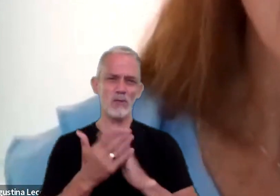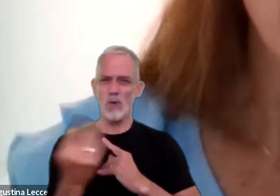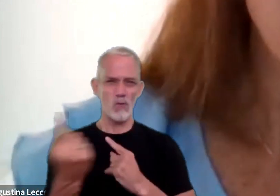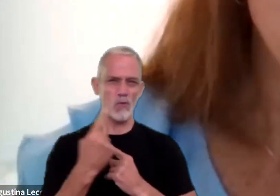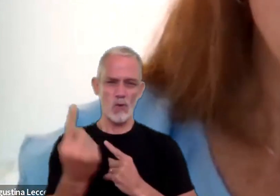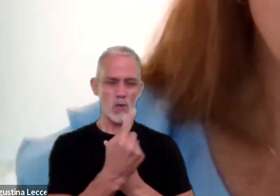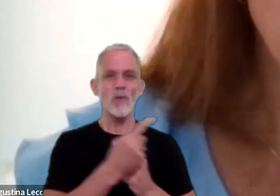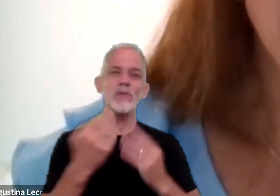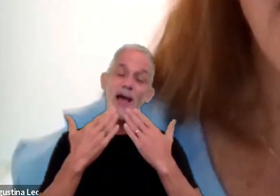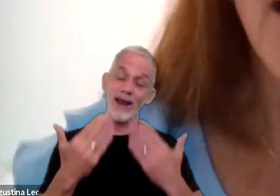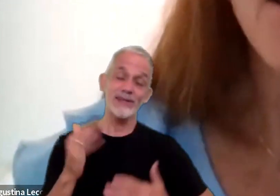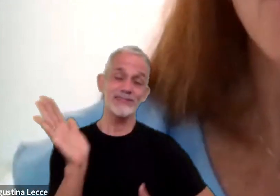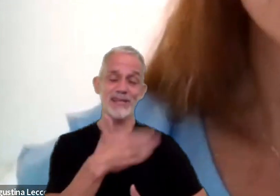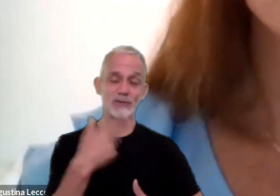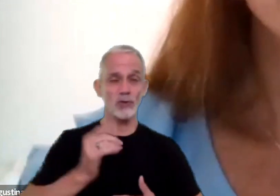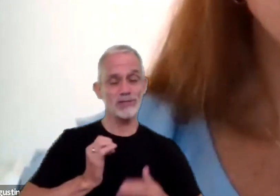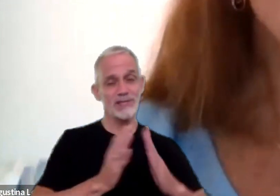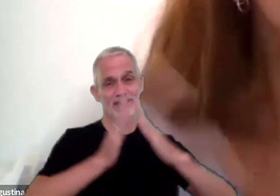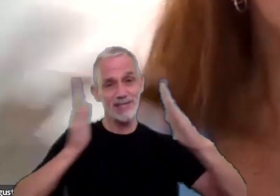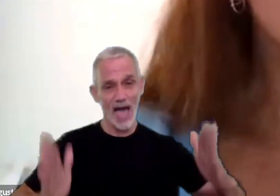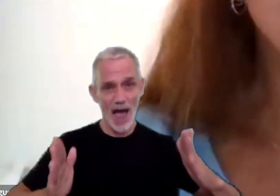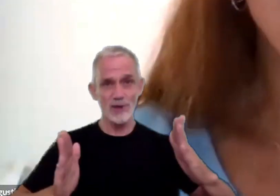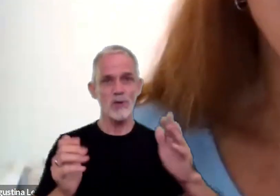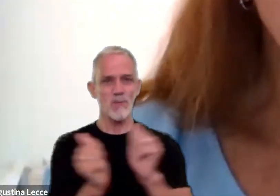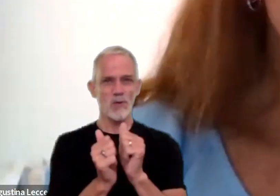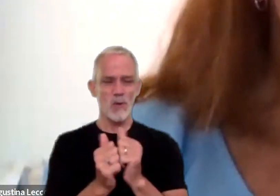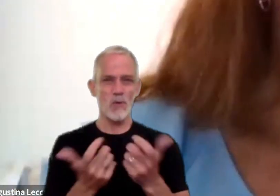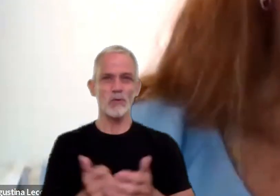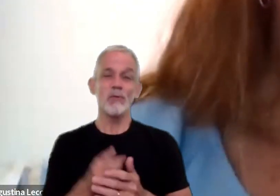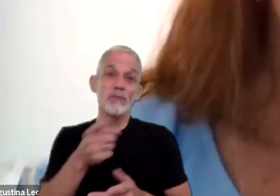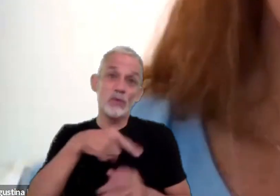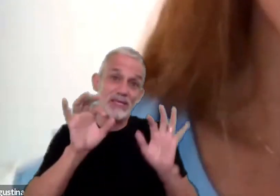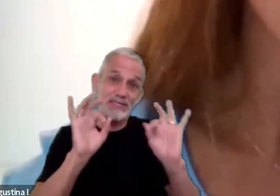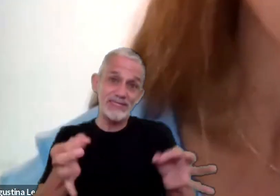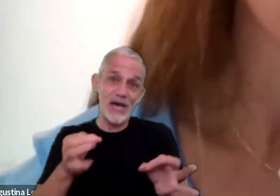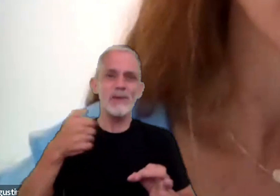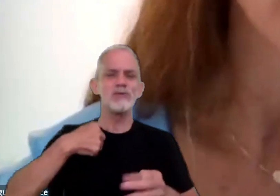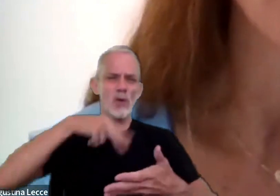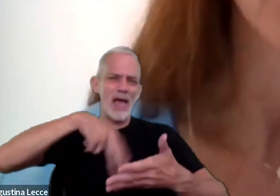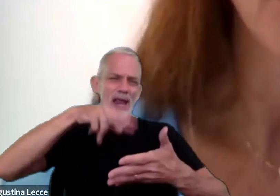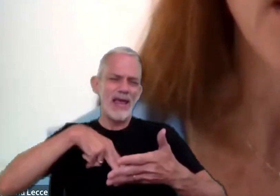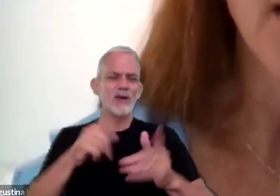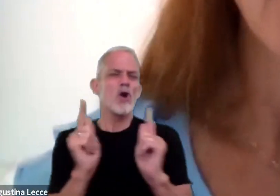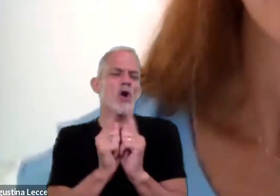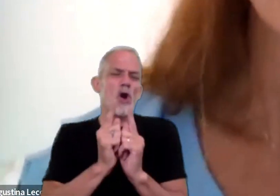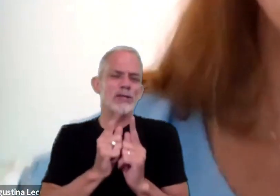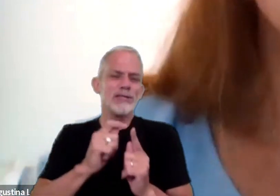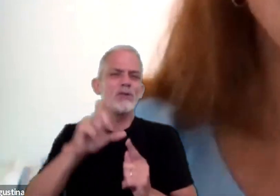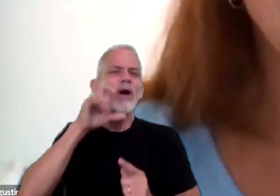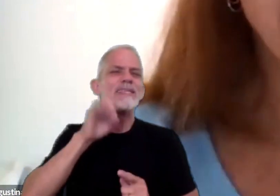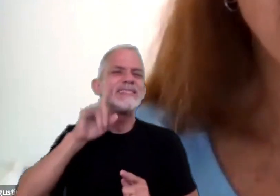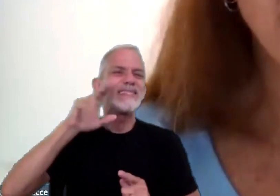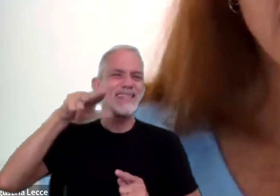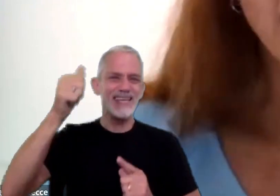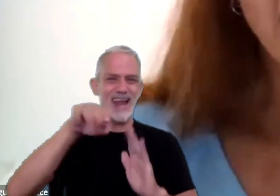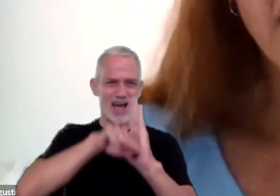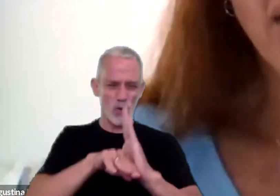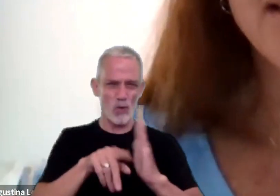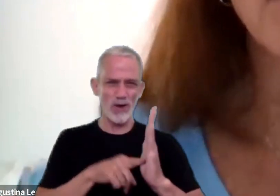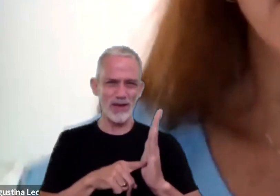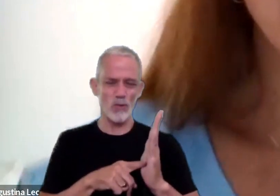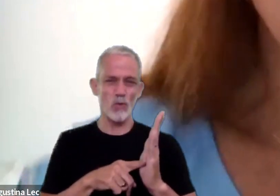gracias por habernos acompañado durante todo este año. Como saben, ahora yo voy a leerles un poquito del currículum de Cristina, y antes de que